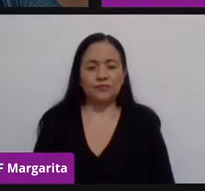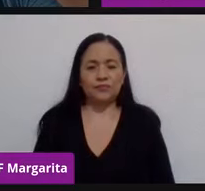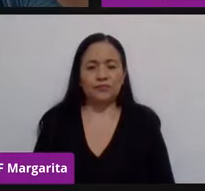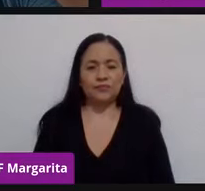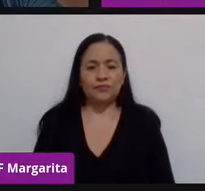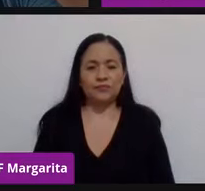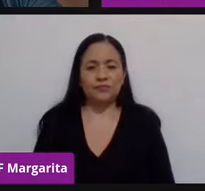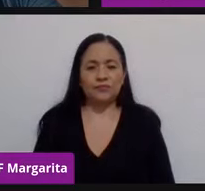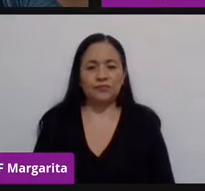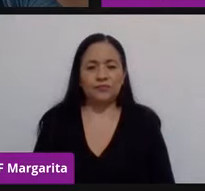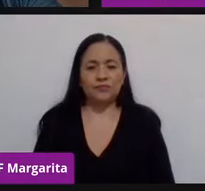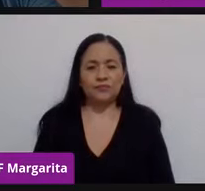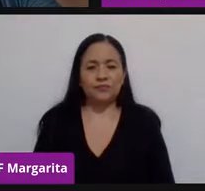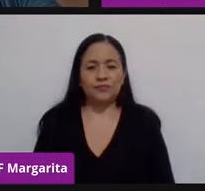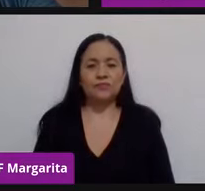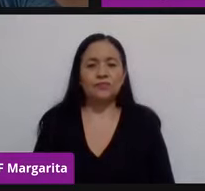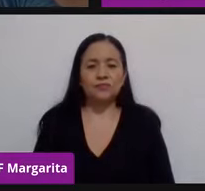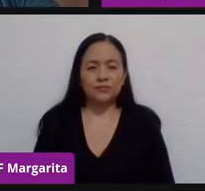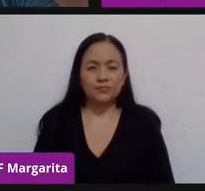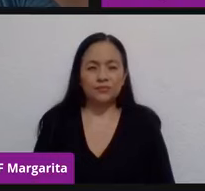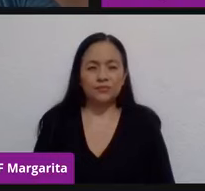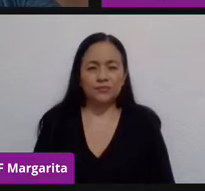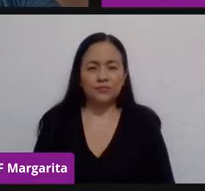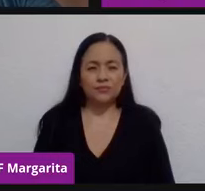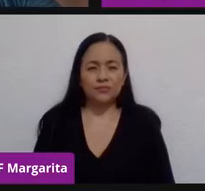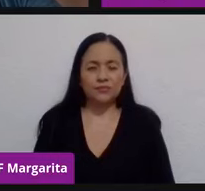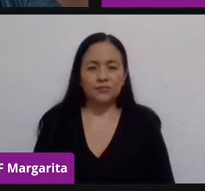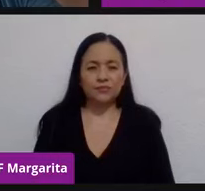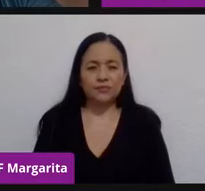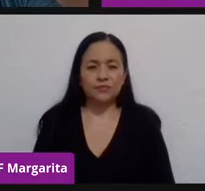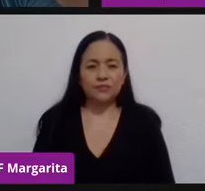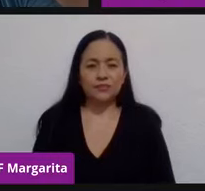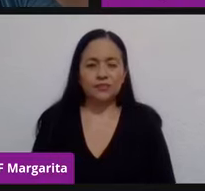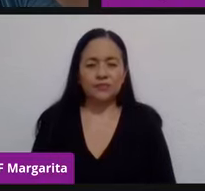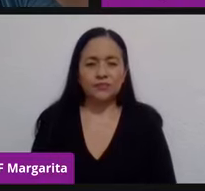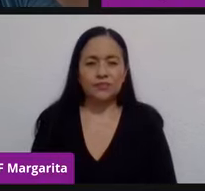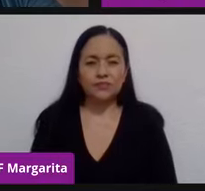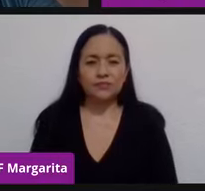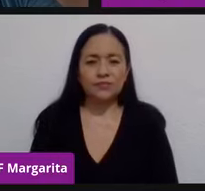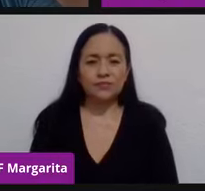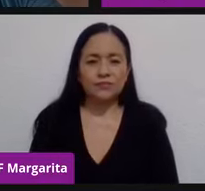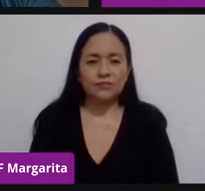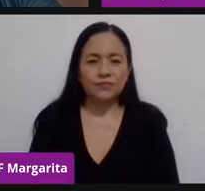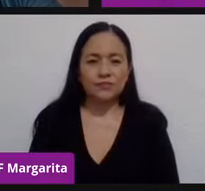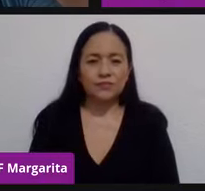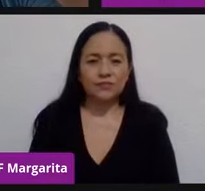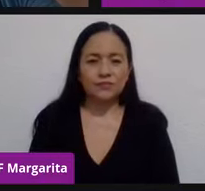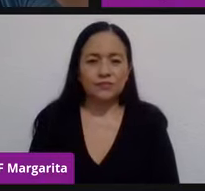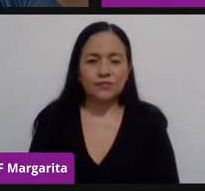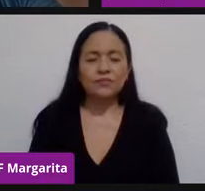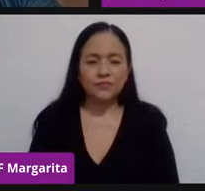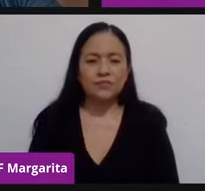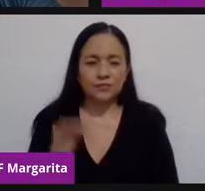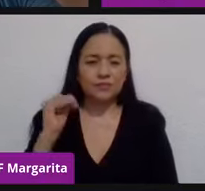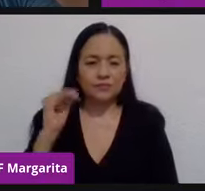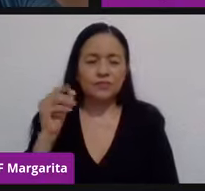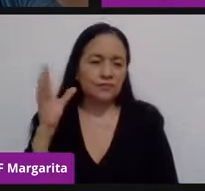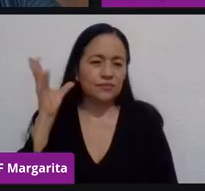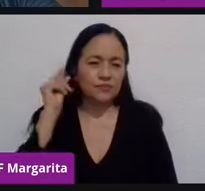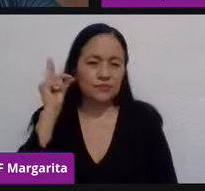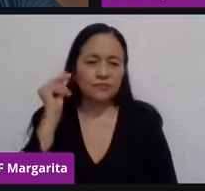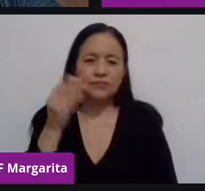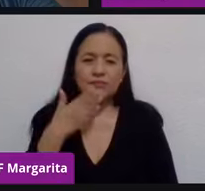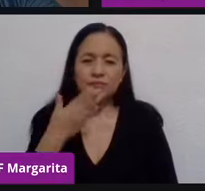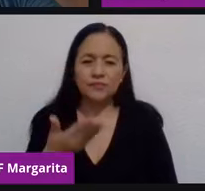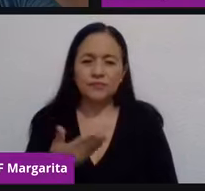No sé si me escuchen bien, yo tengo un pequeño de rezago en la conexión, pero no se escucha bien. Sí lo escuchamos perfectamente,